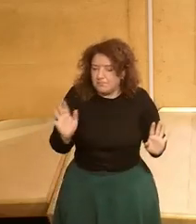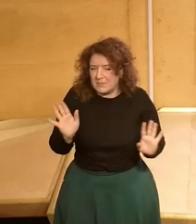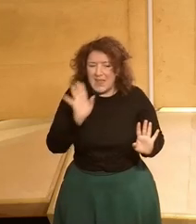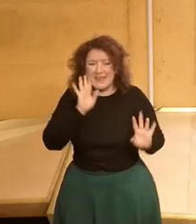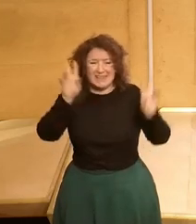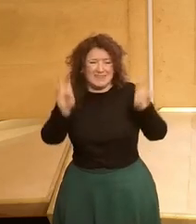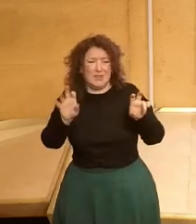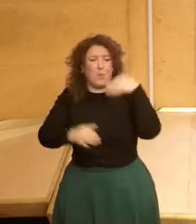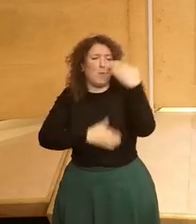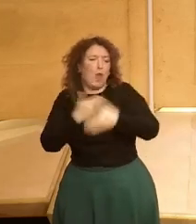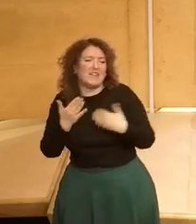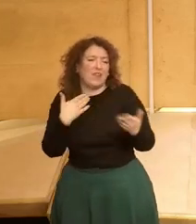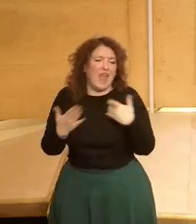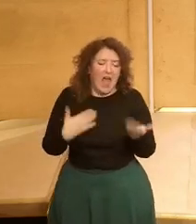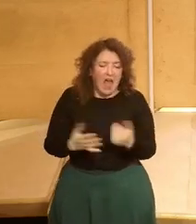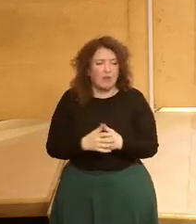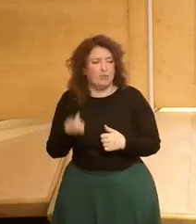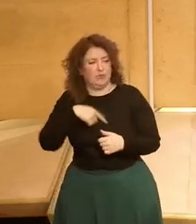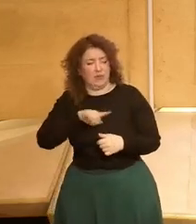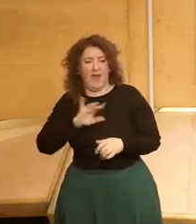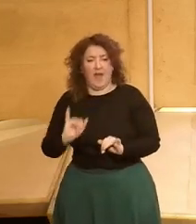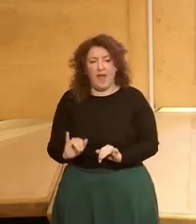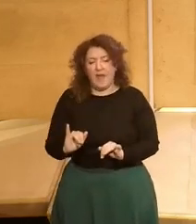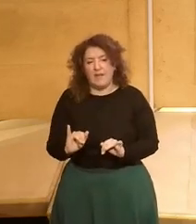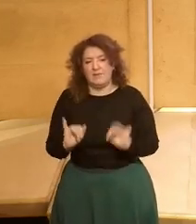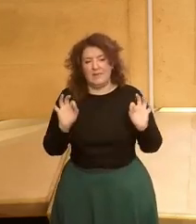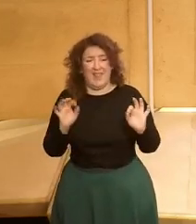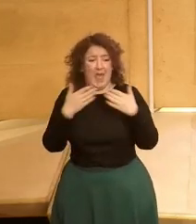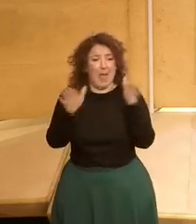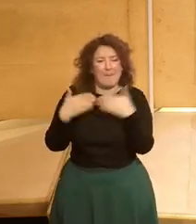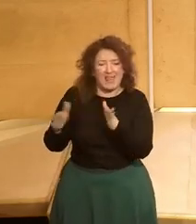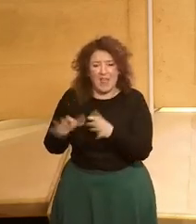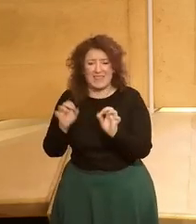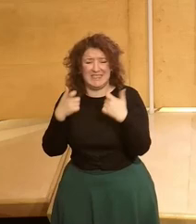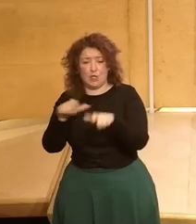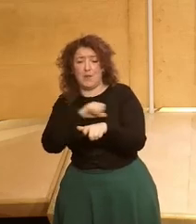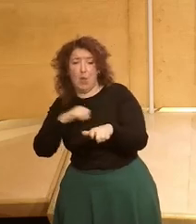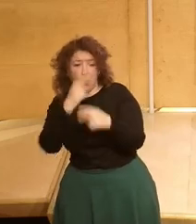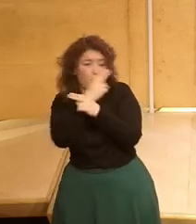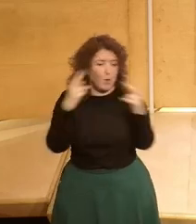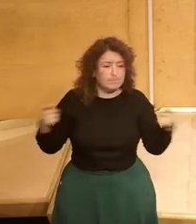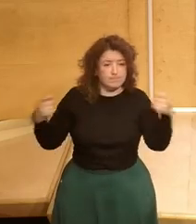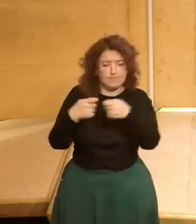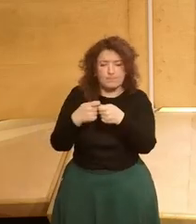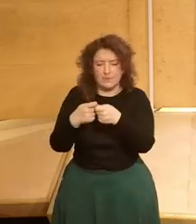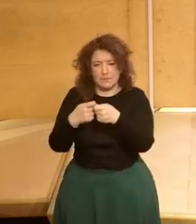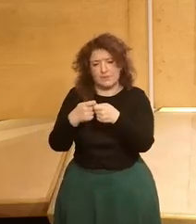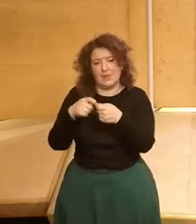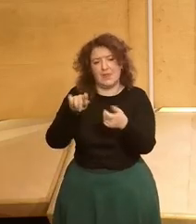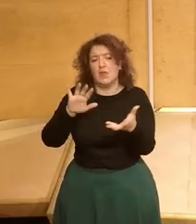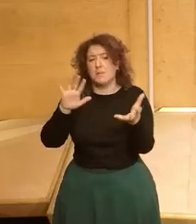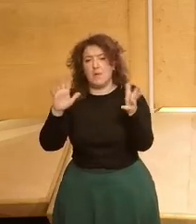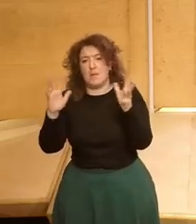como es también un proceso de diálogo que estamos teniendo un poco entre los emprendedores entre el sector privado y el sector público y está cambiando